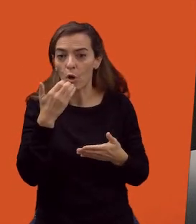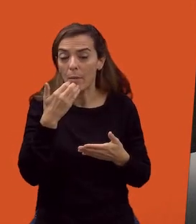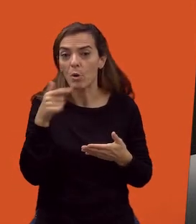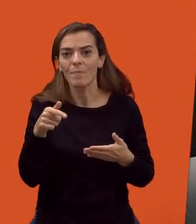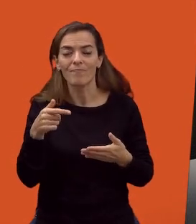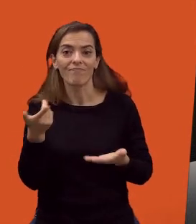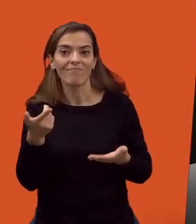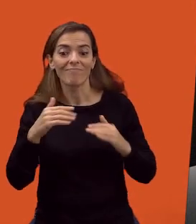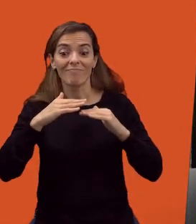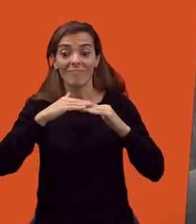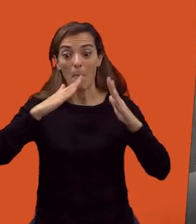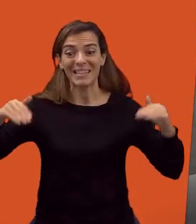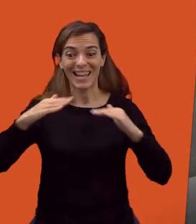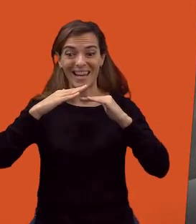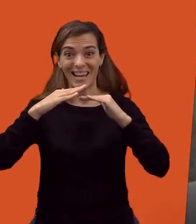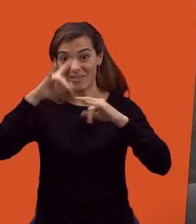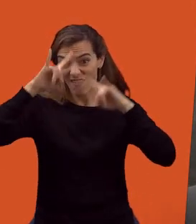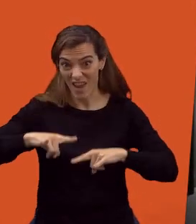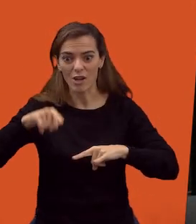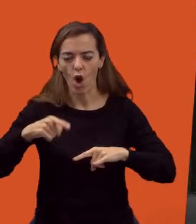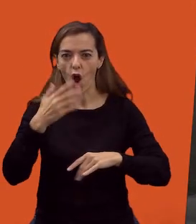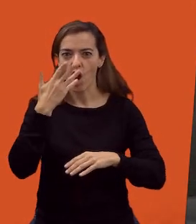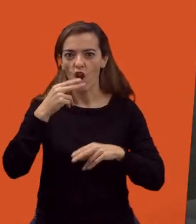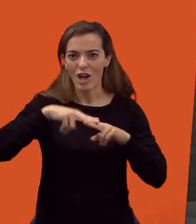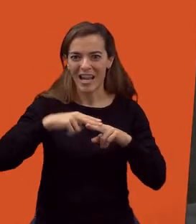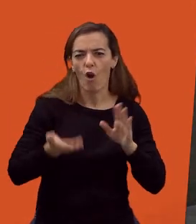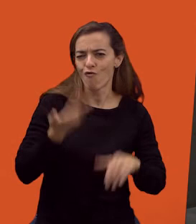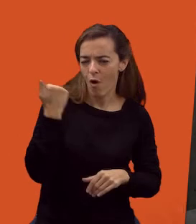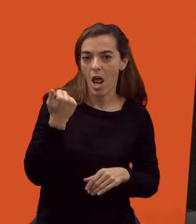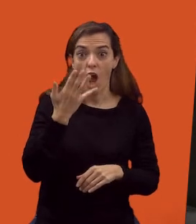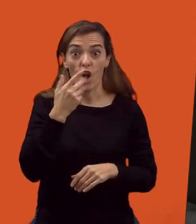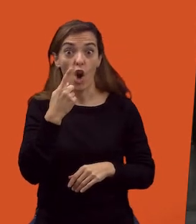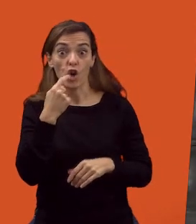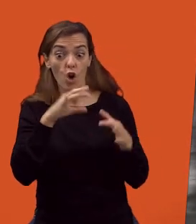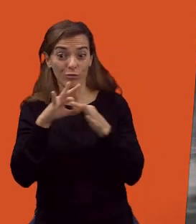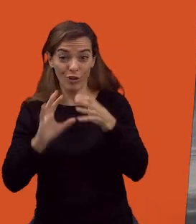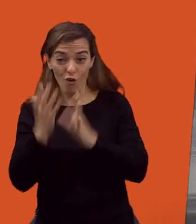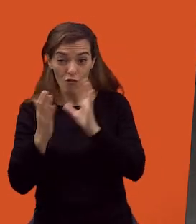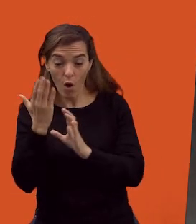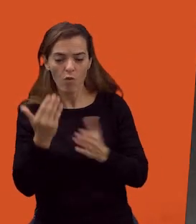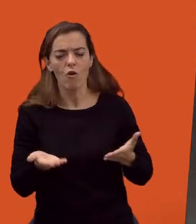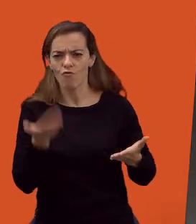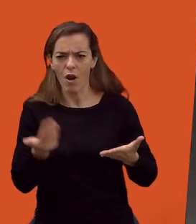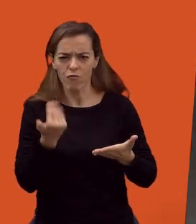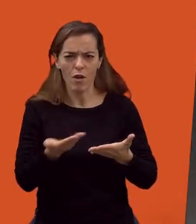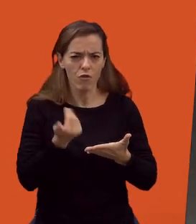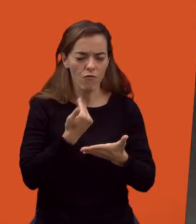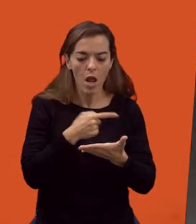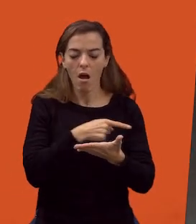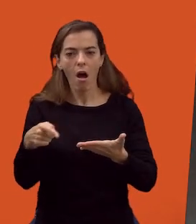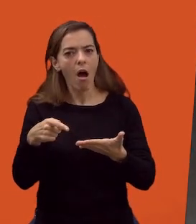negros en un infierno, y quitando los rojos, que es lo más, que el fuego, esto es, y entonces salió una serie de